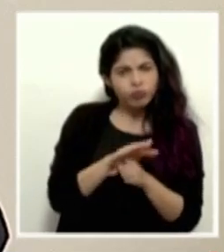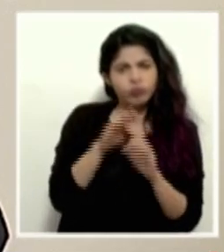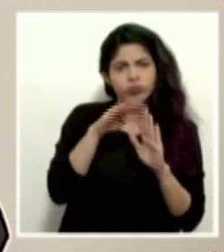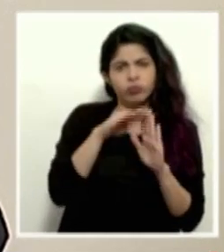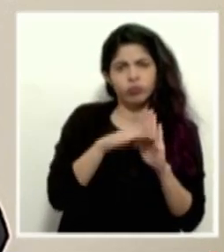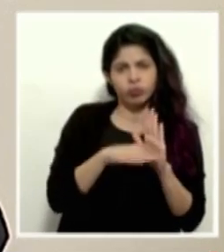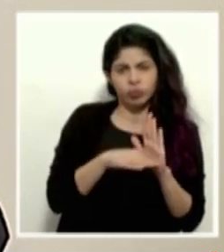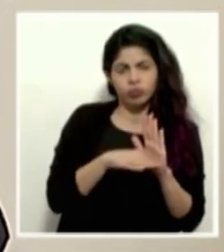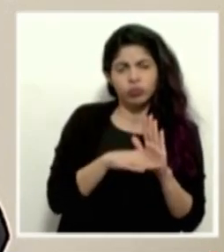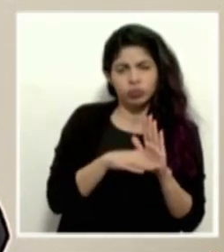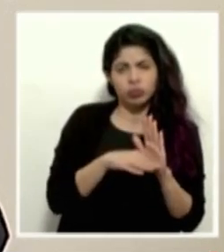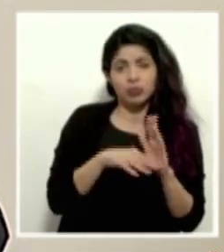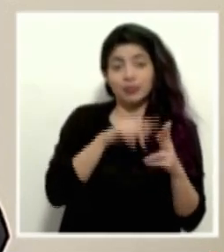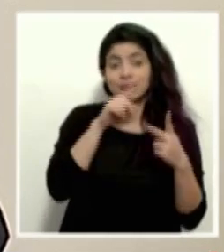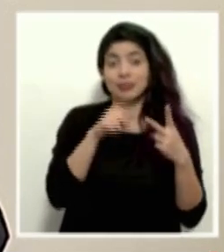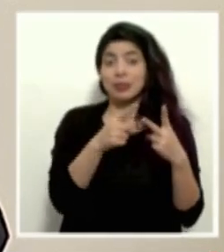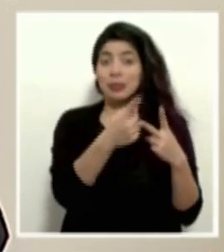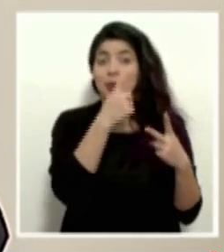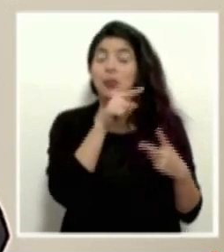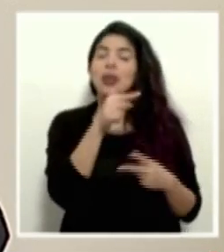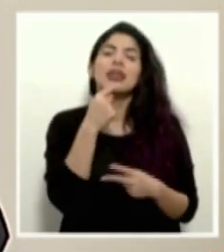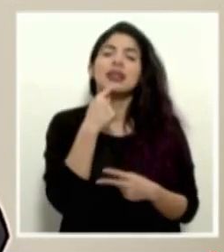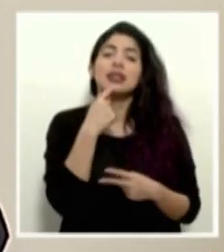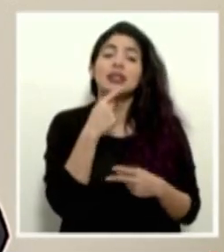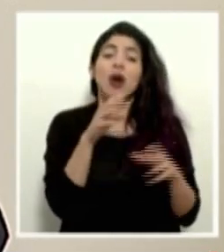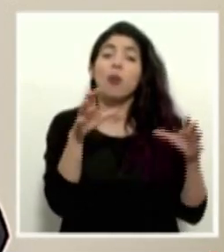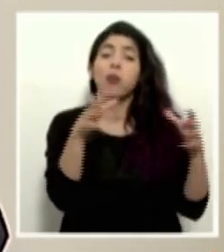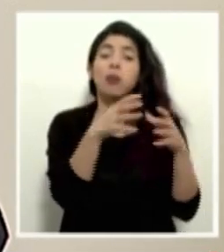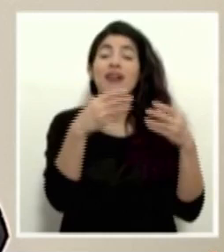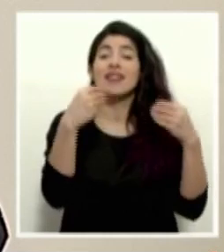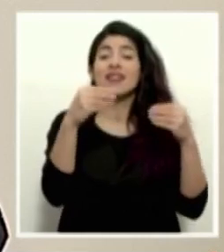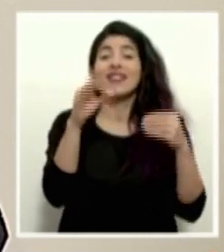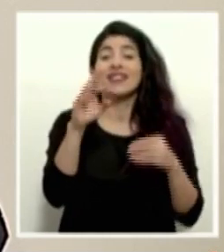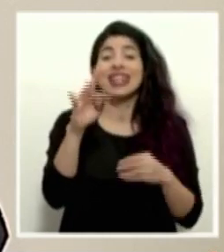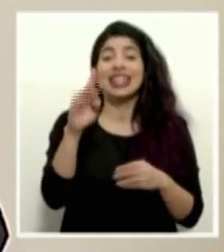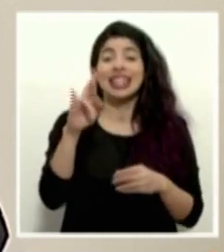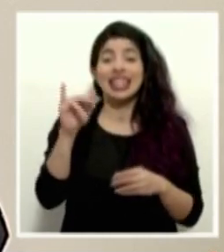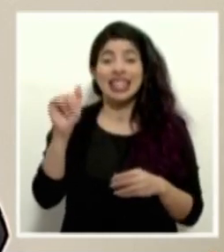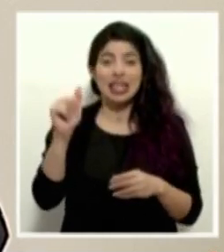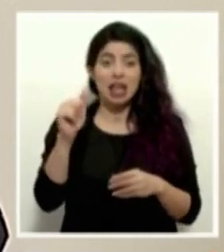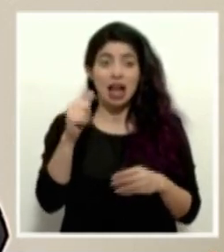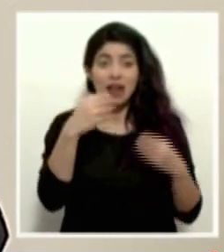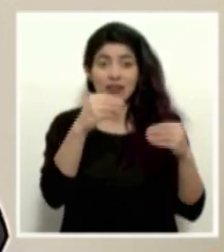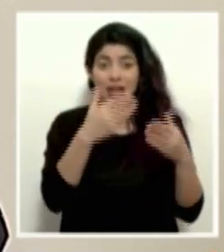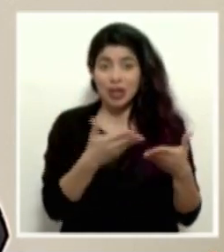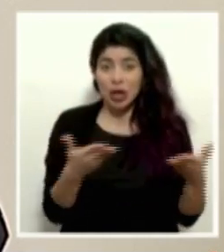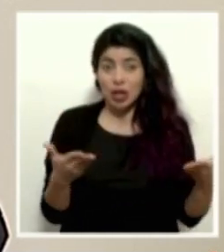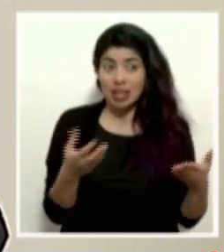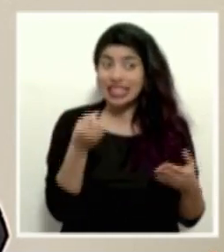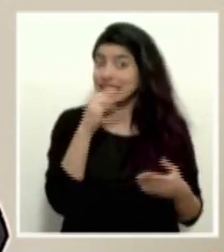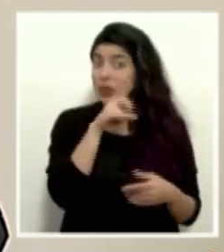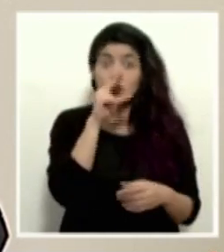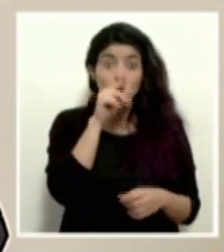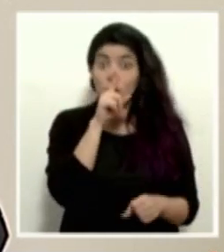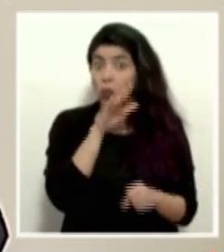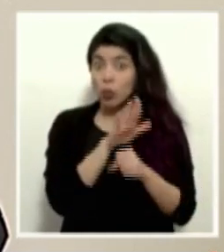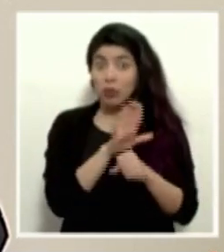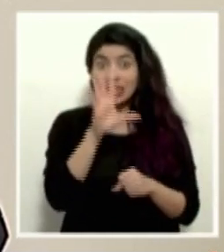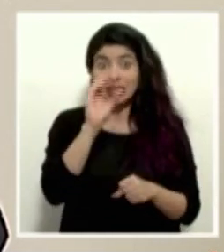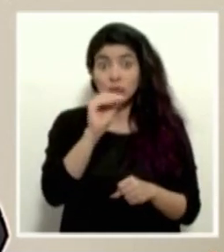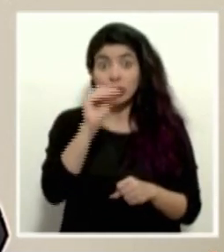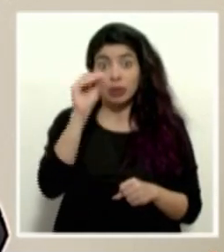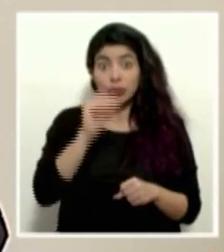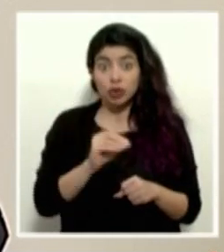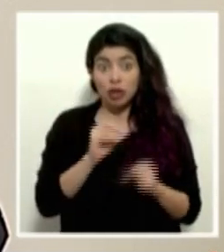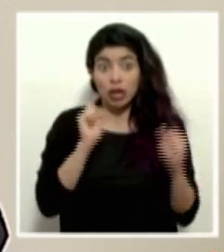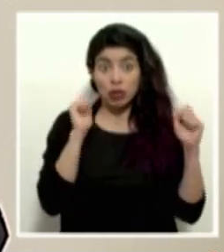Y eso me lleva a la segunda pregunta, cuando usted indicaba a las aglomeraciones en ferreterías, si se está incumpliendo lo del 50% de aforo en